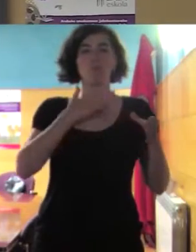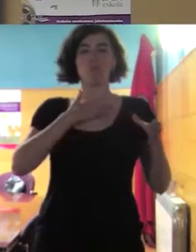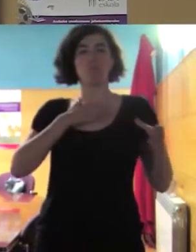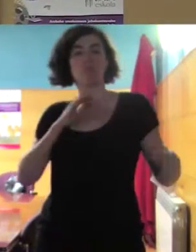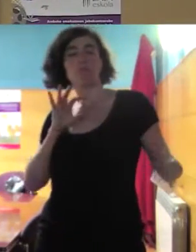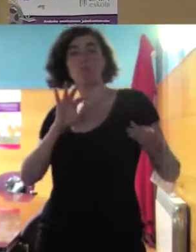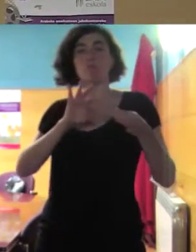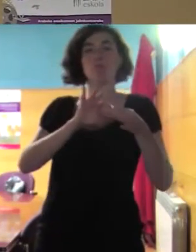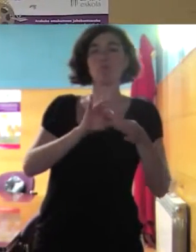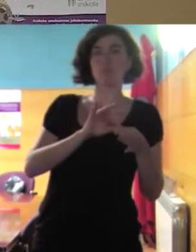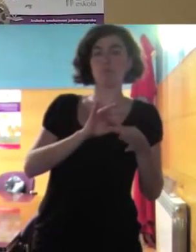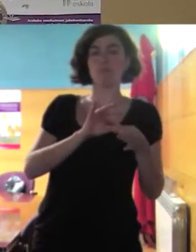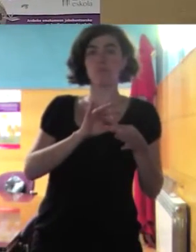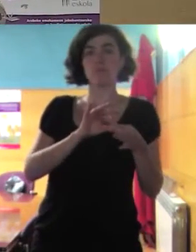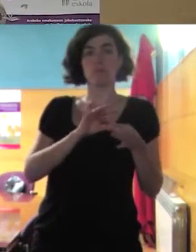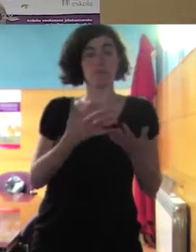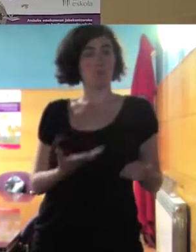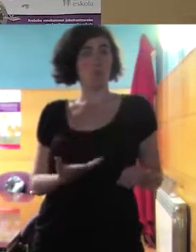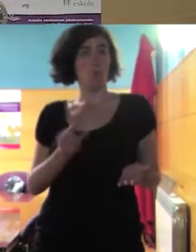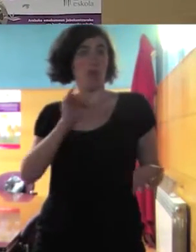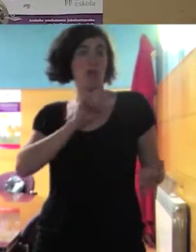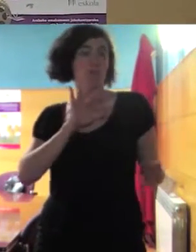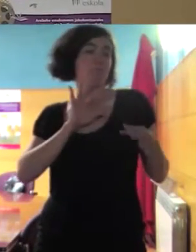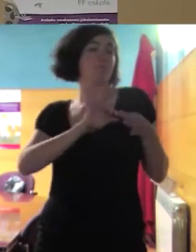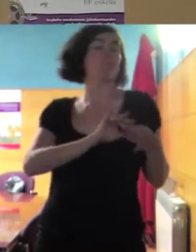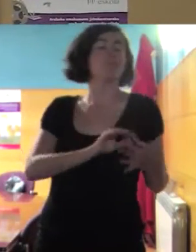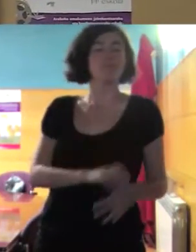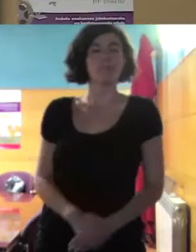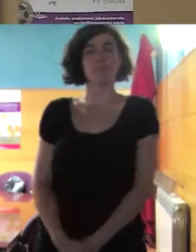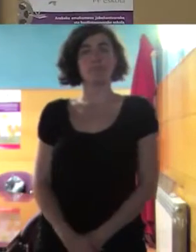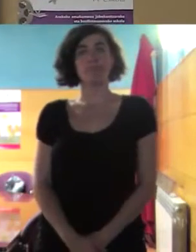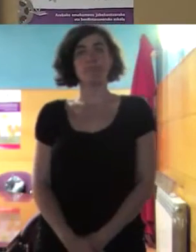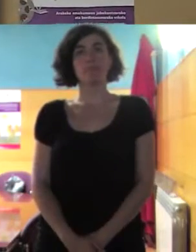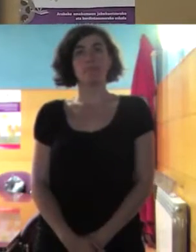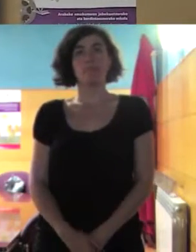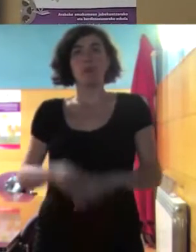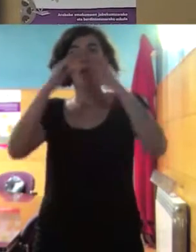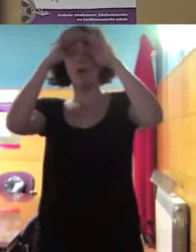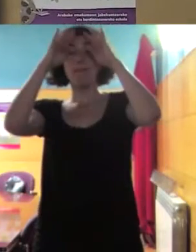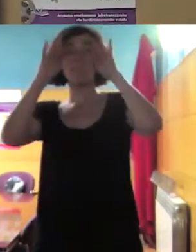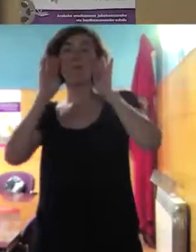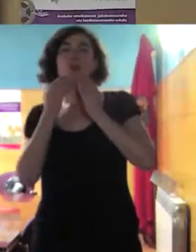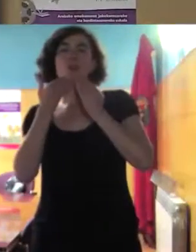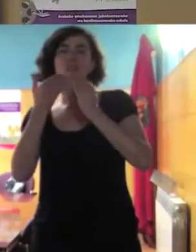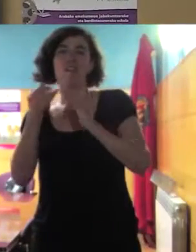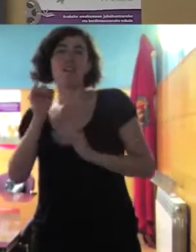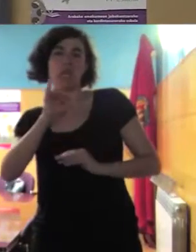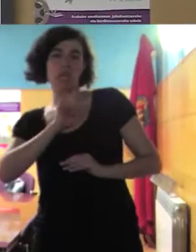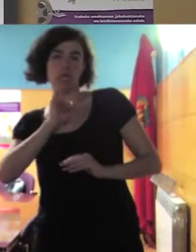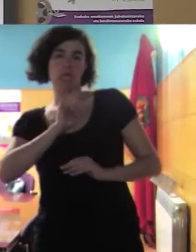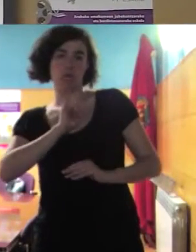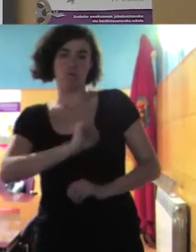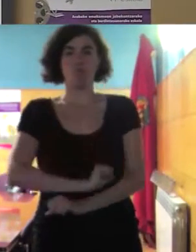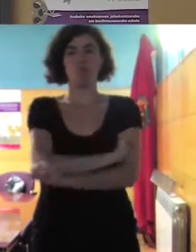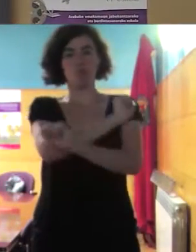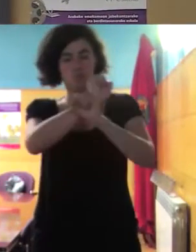colectivo se puede buscar pareja te identificas dentro de ese colectivo es identitario una forma de identificarse